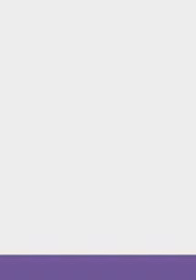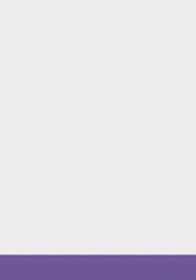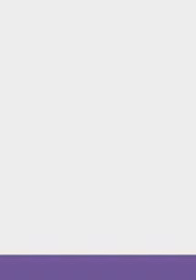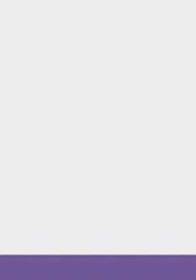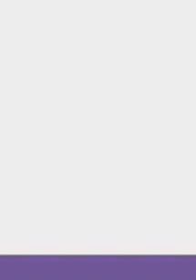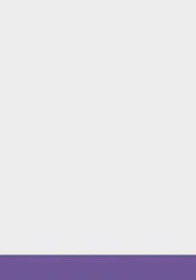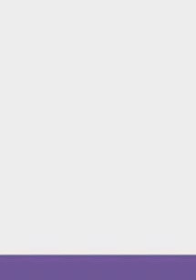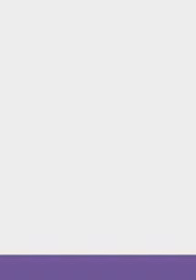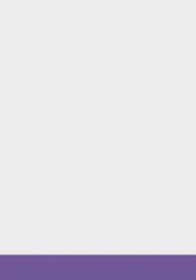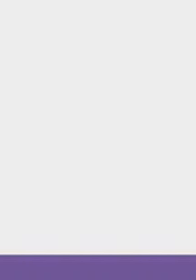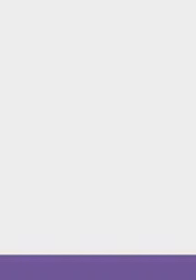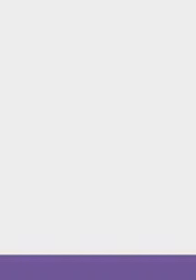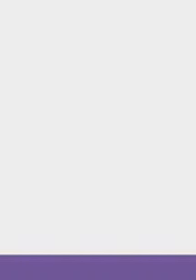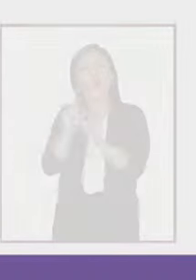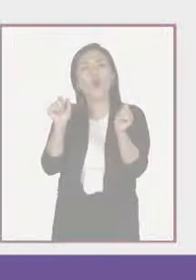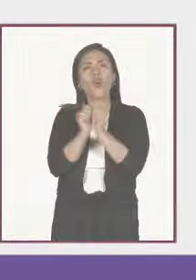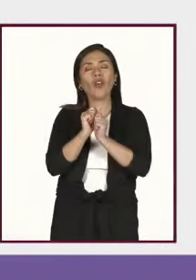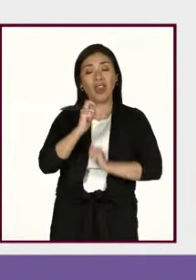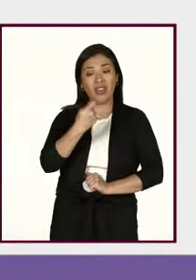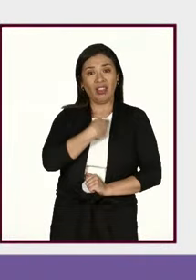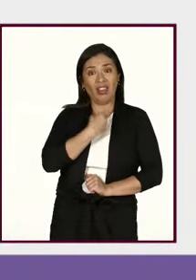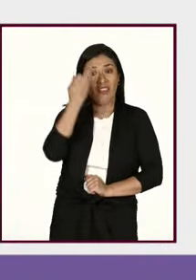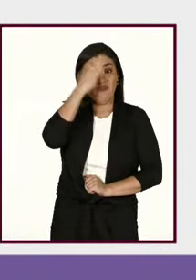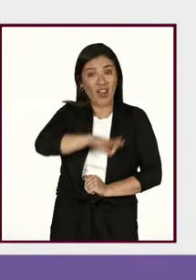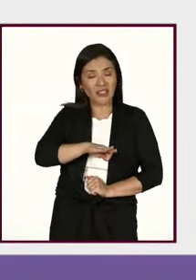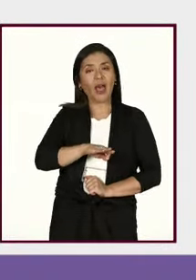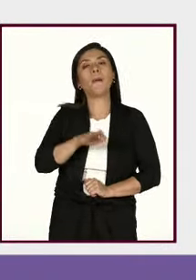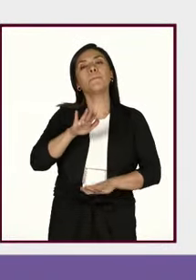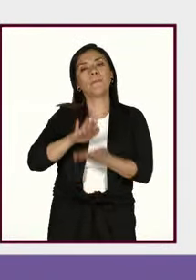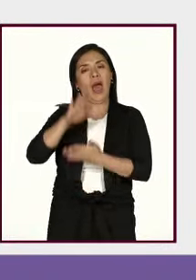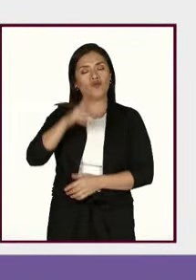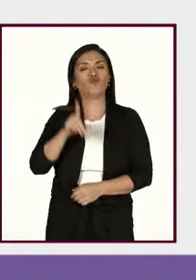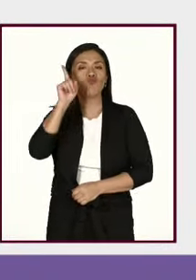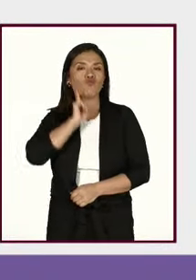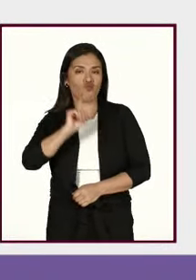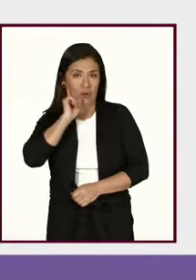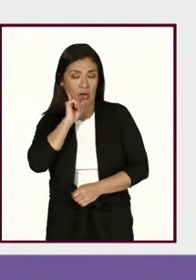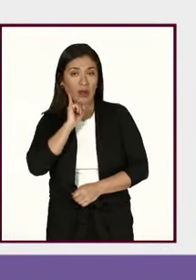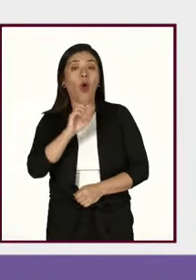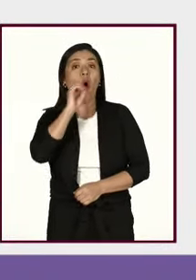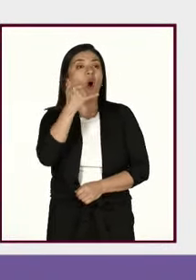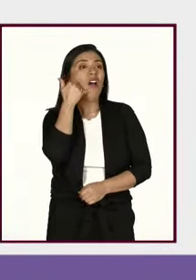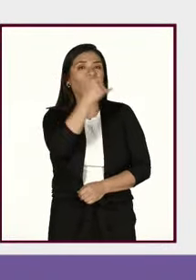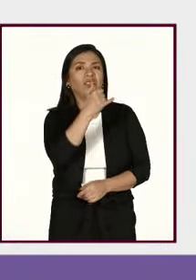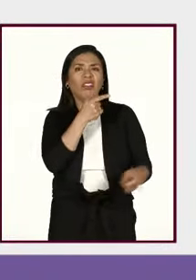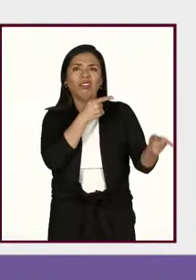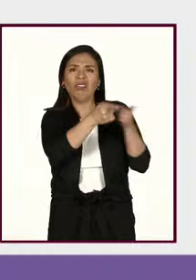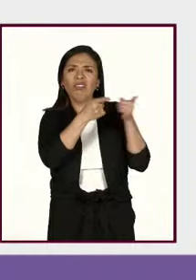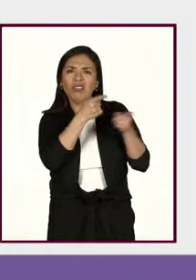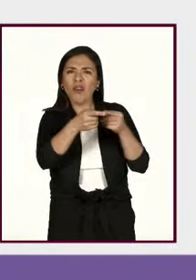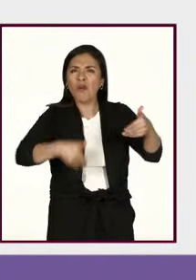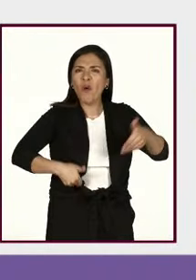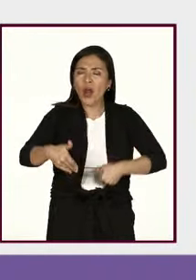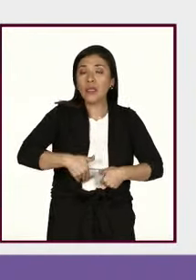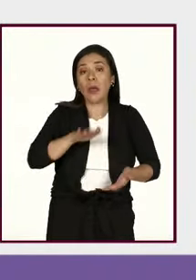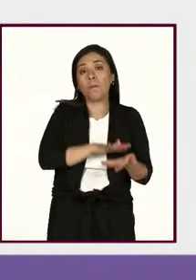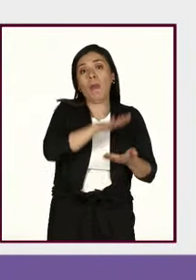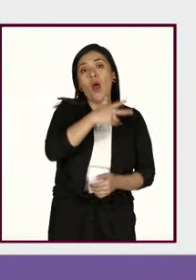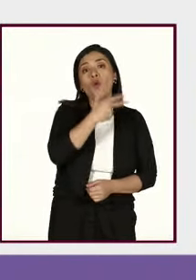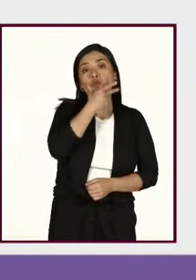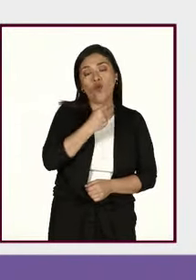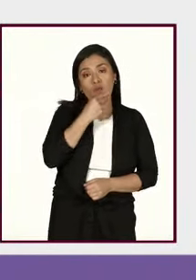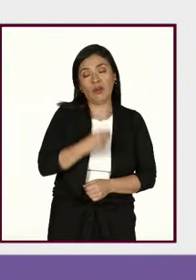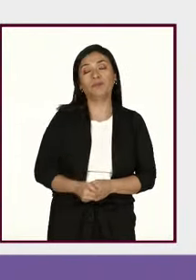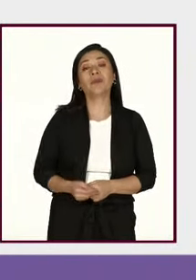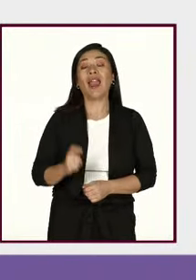Las llamadas ofensivas son más altas para los hombres. La suplantación de identidad es